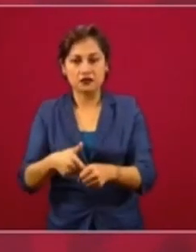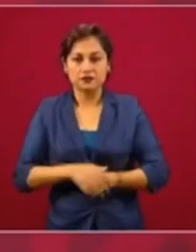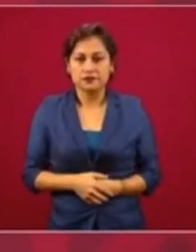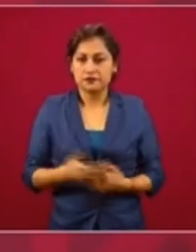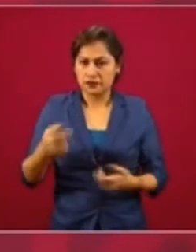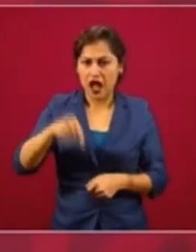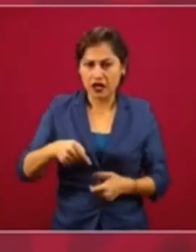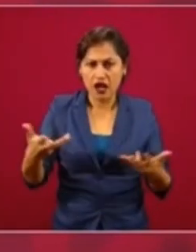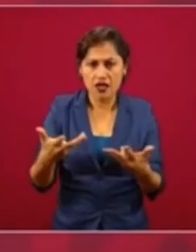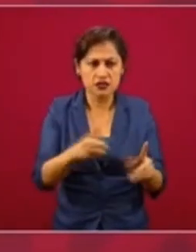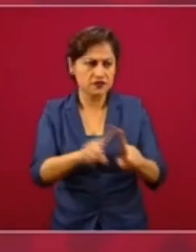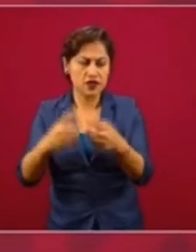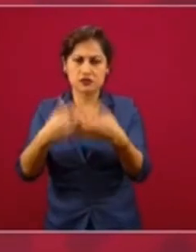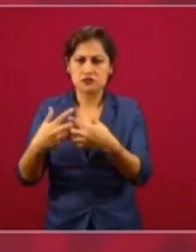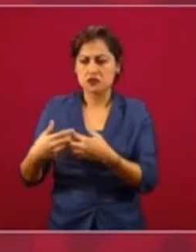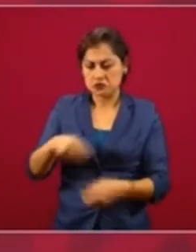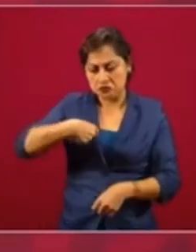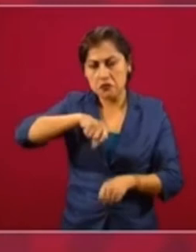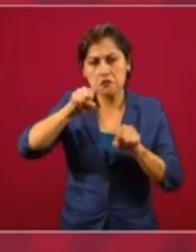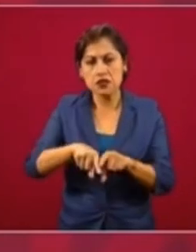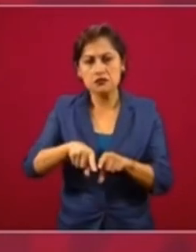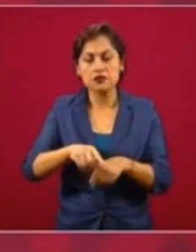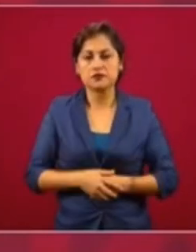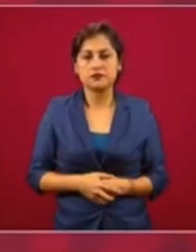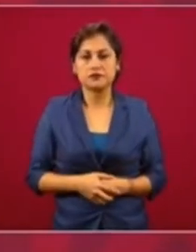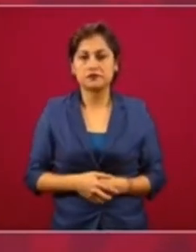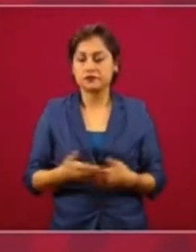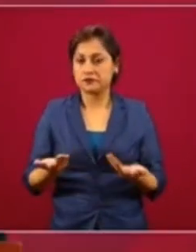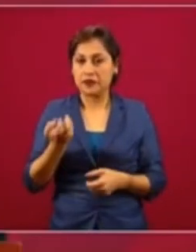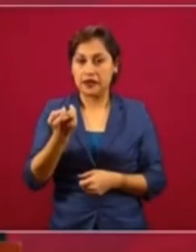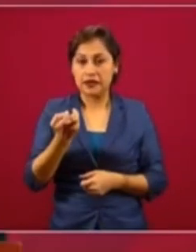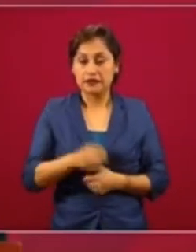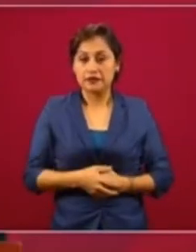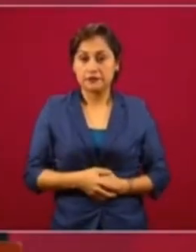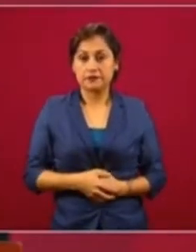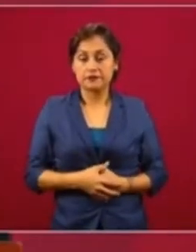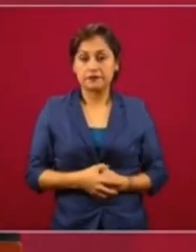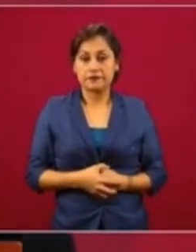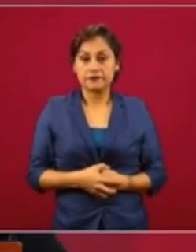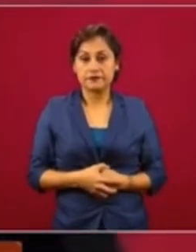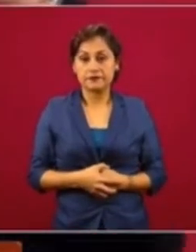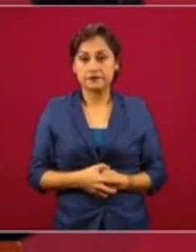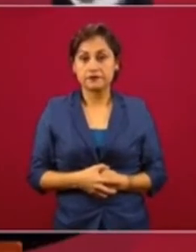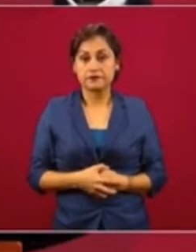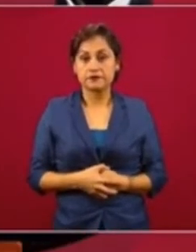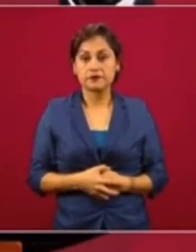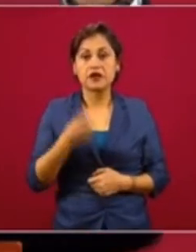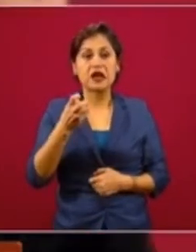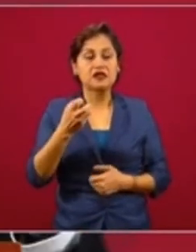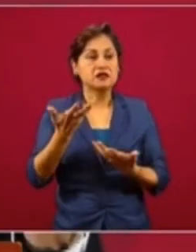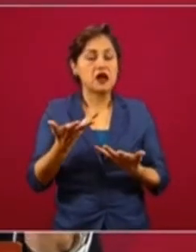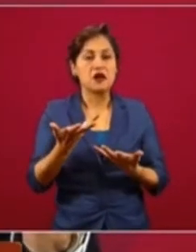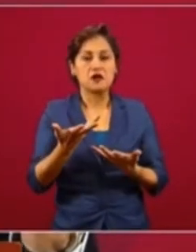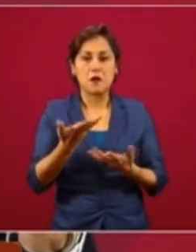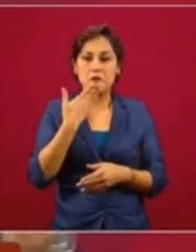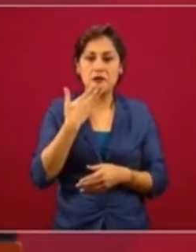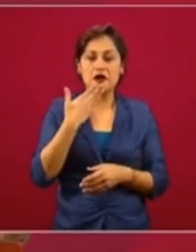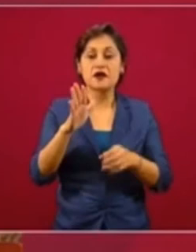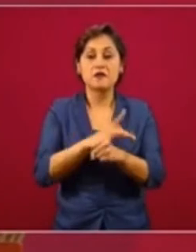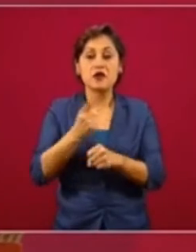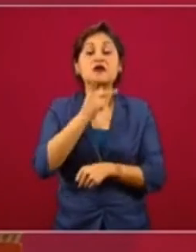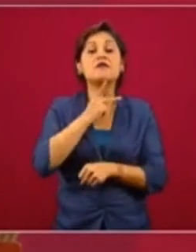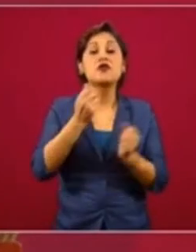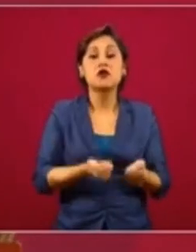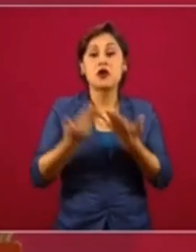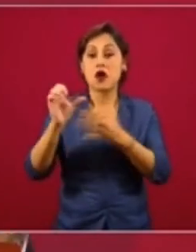es mucho menos que si optamos por vender petróleo crudo al extranjero. No